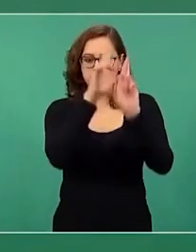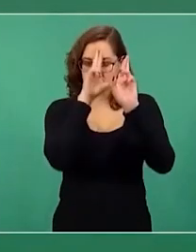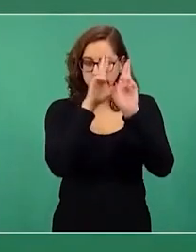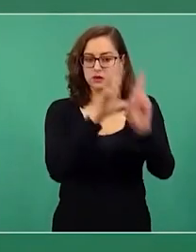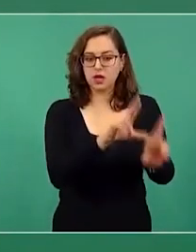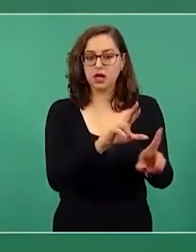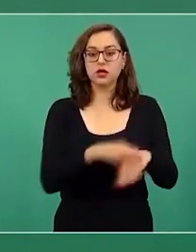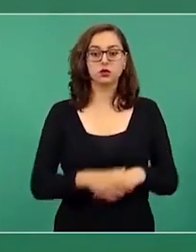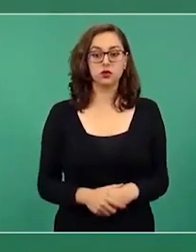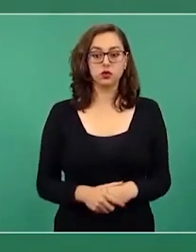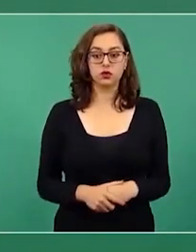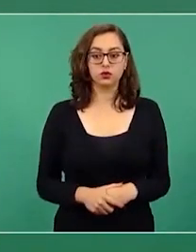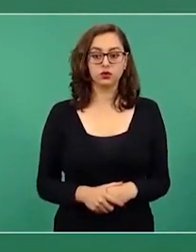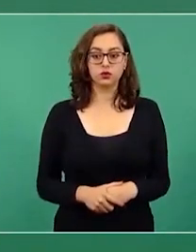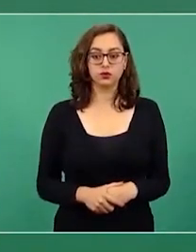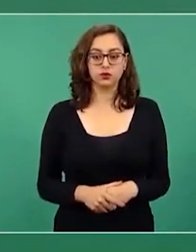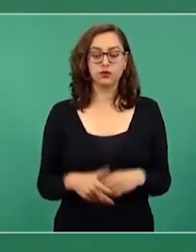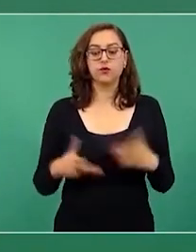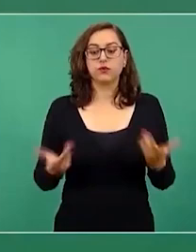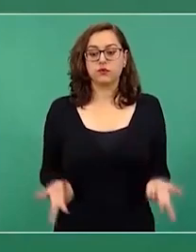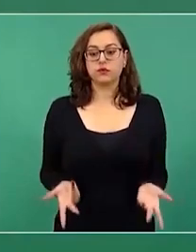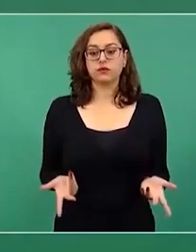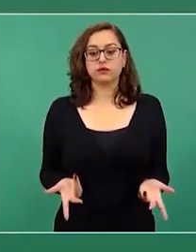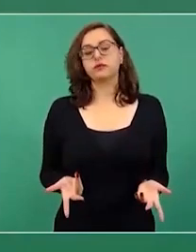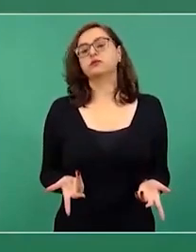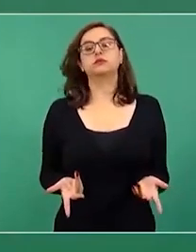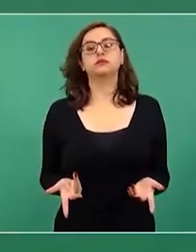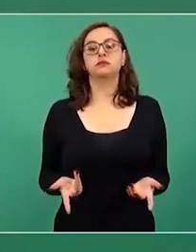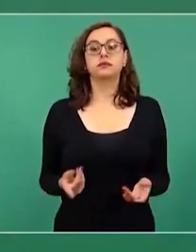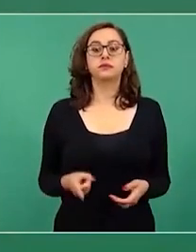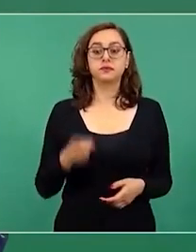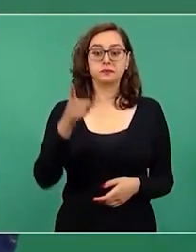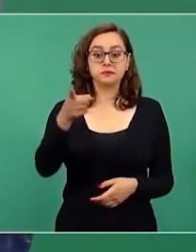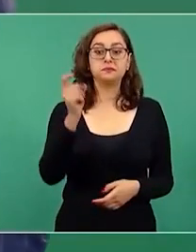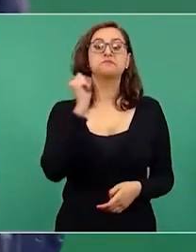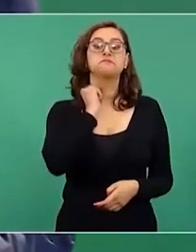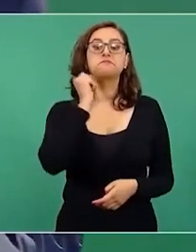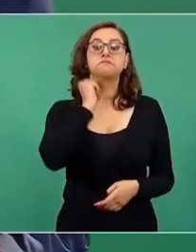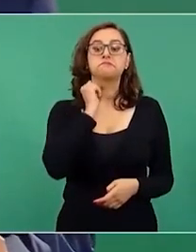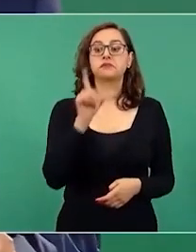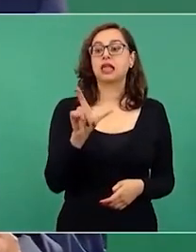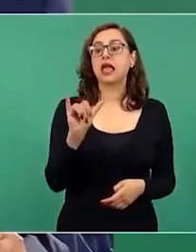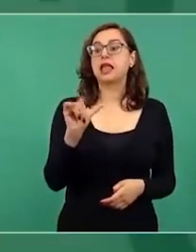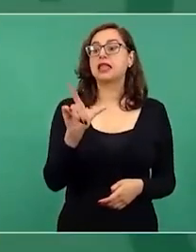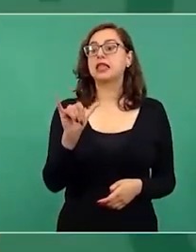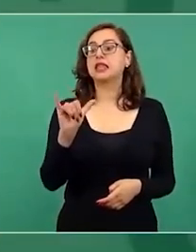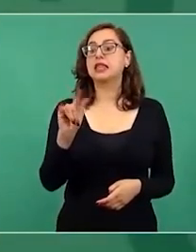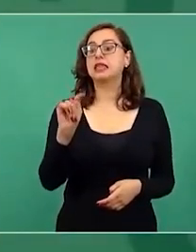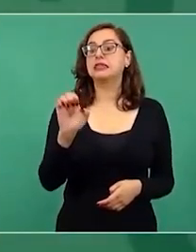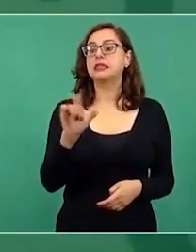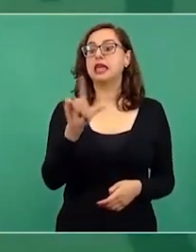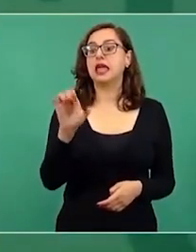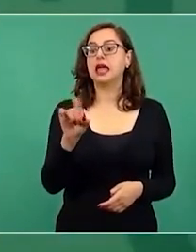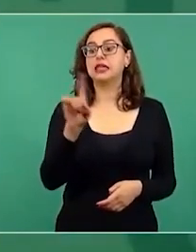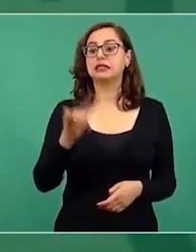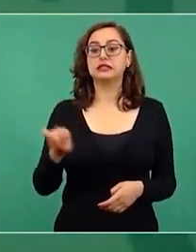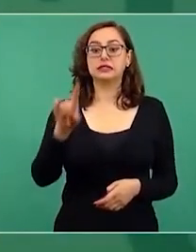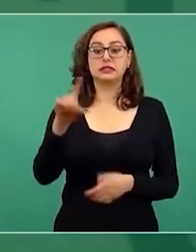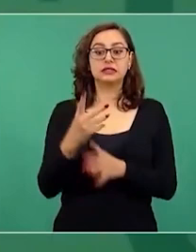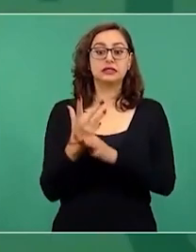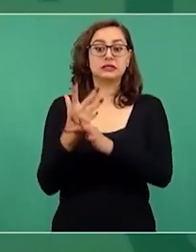eso también lo digo porque la senadora Lili Tellez se queja de que está siendo